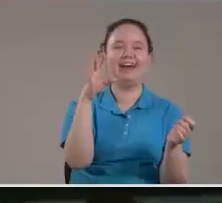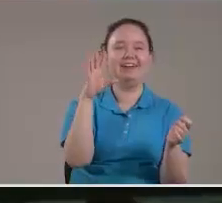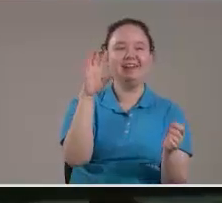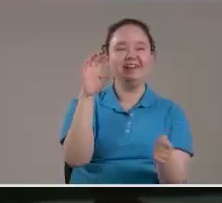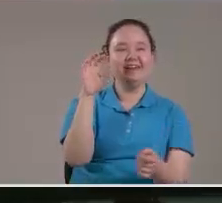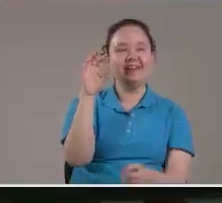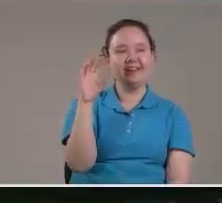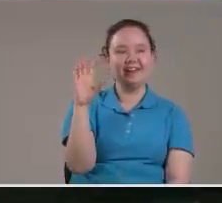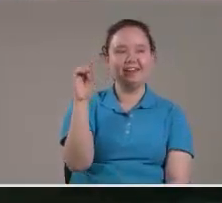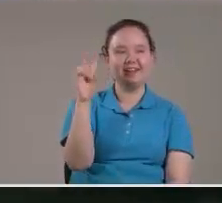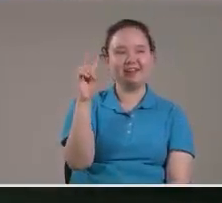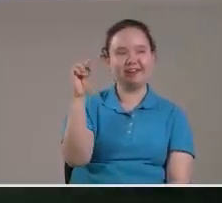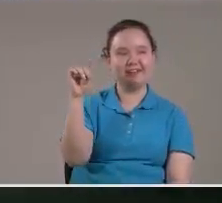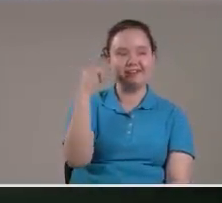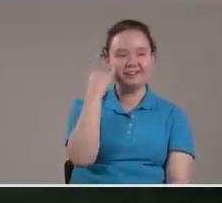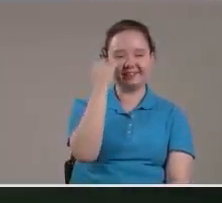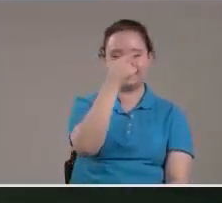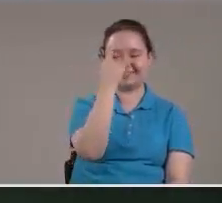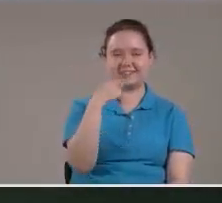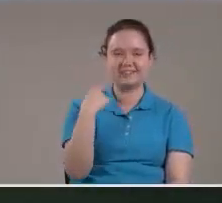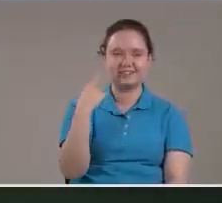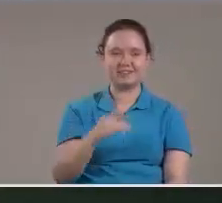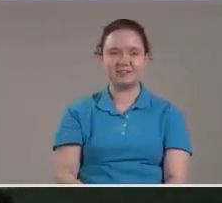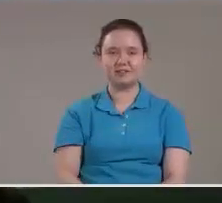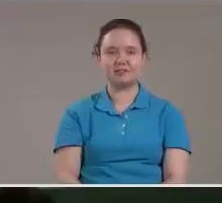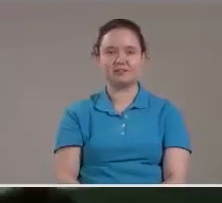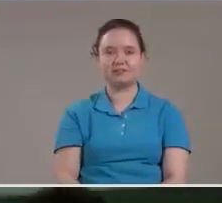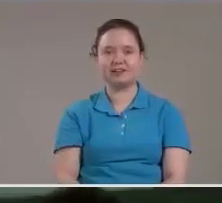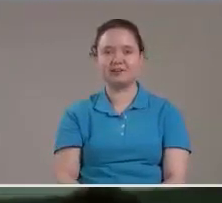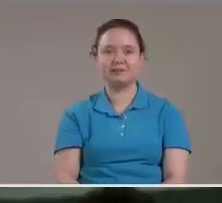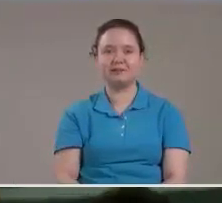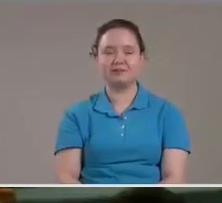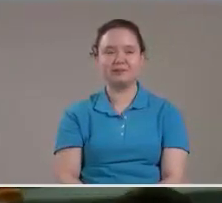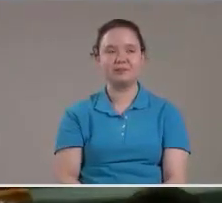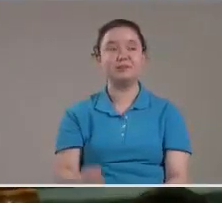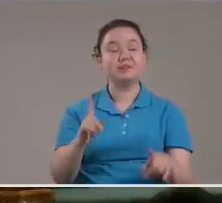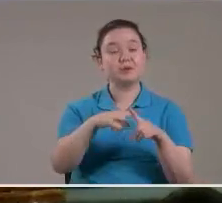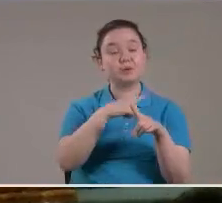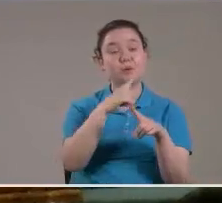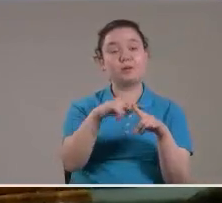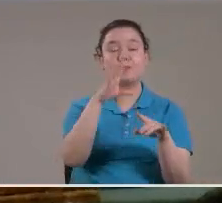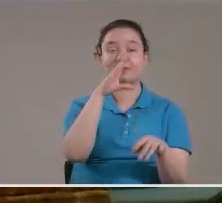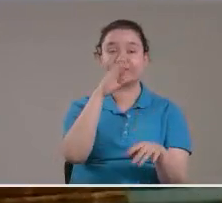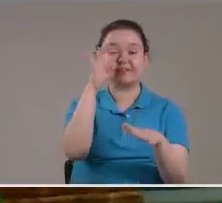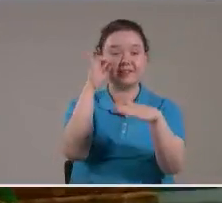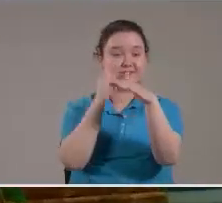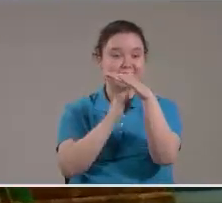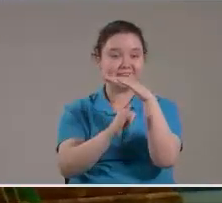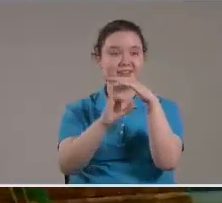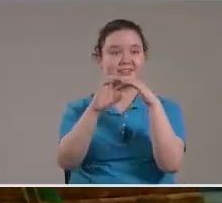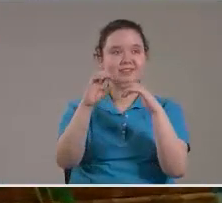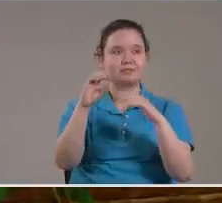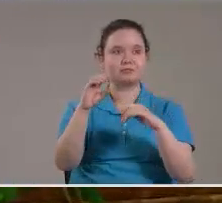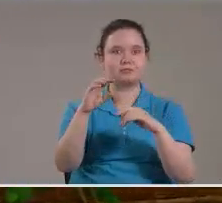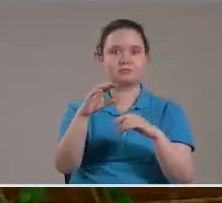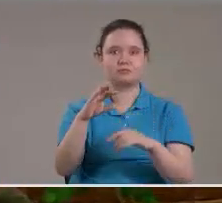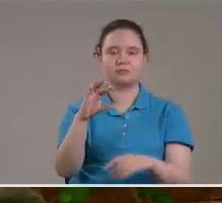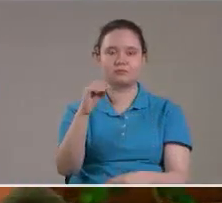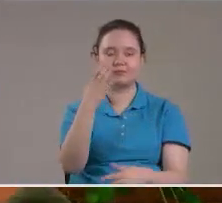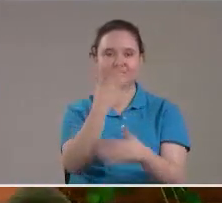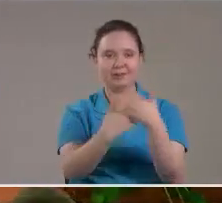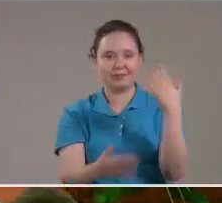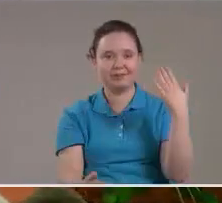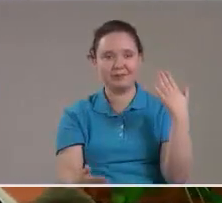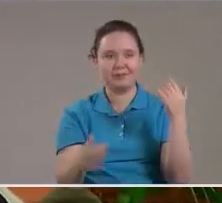Yo no creo En ovnis Pero la Biblia Dice que hay ovnis Y cuando se habla De que a Isaías Se lo llevaron Se lo